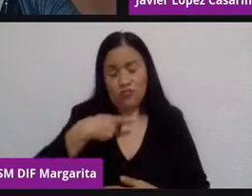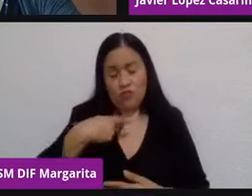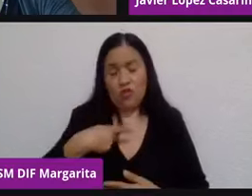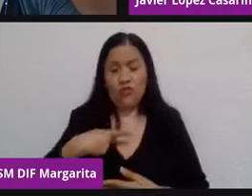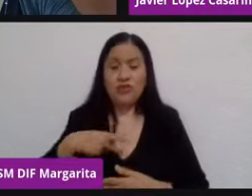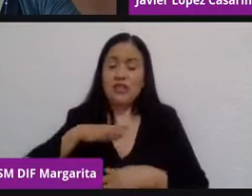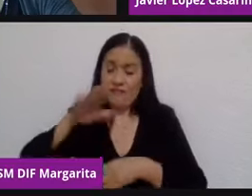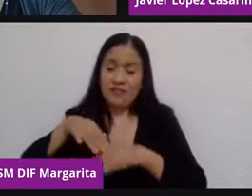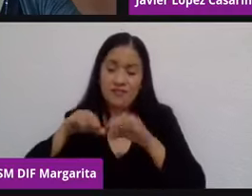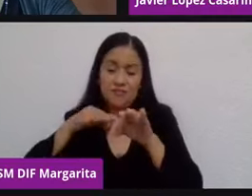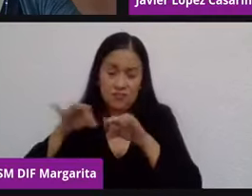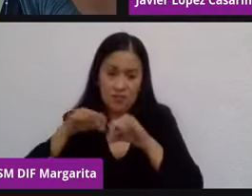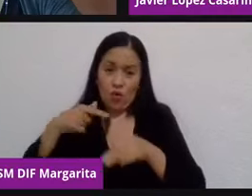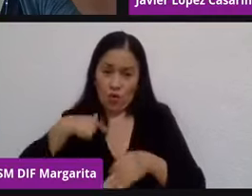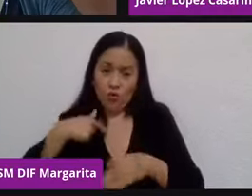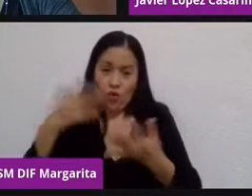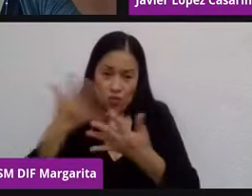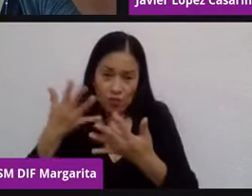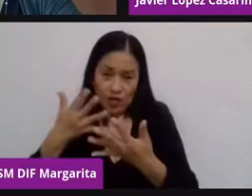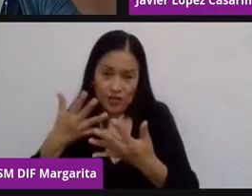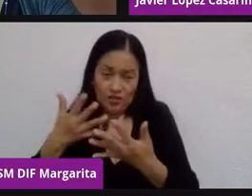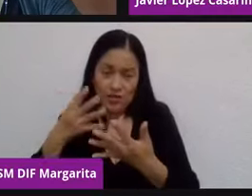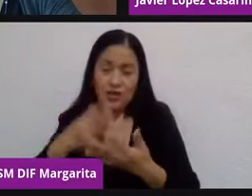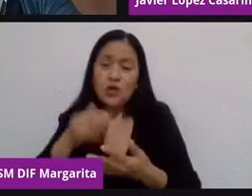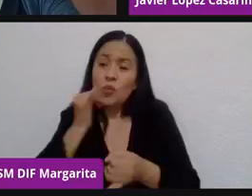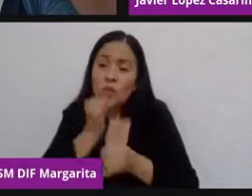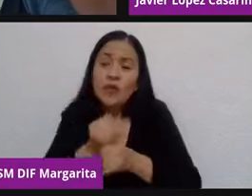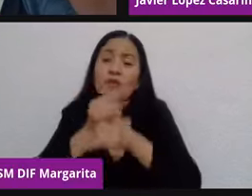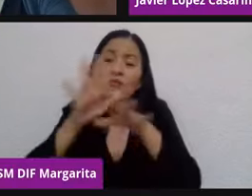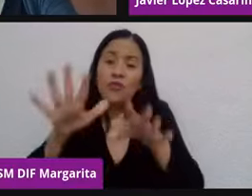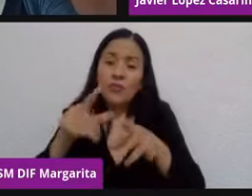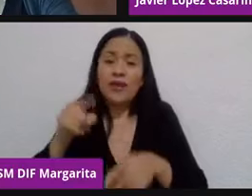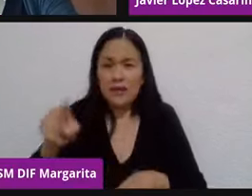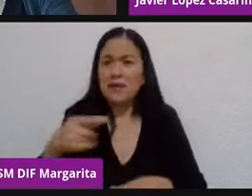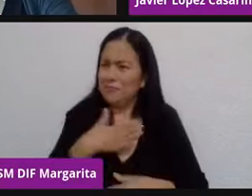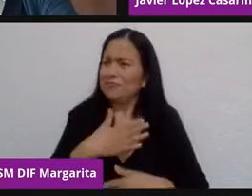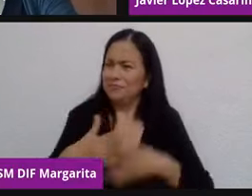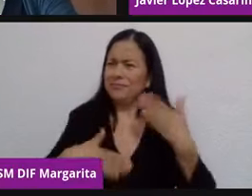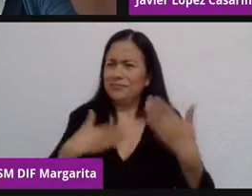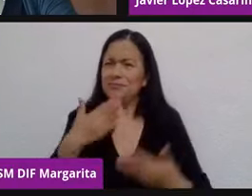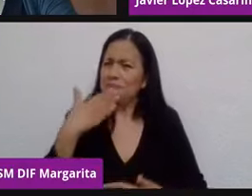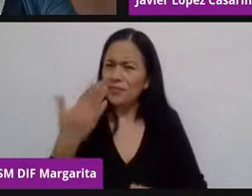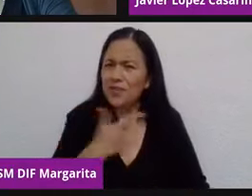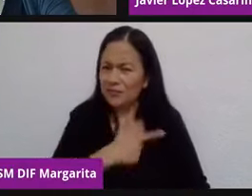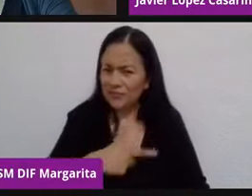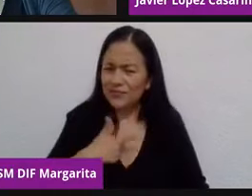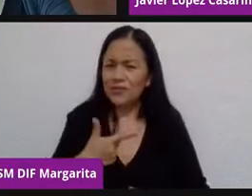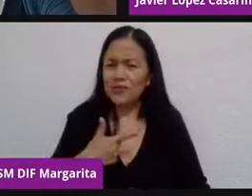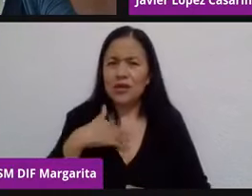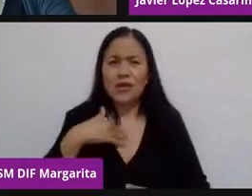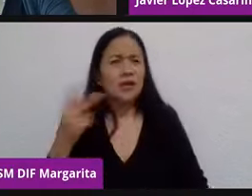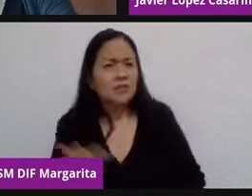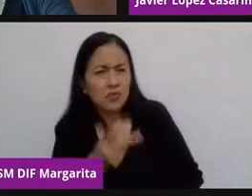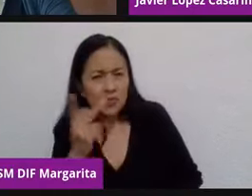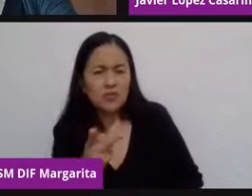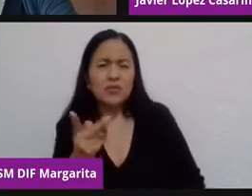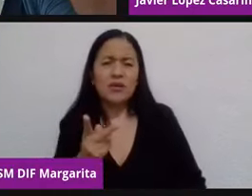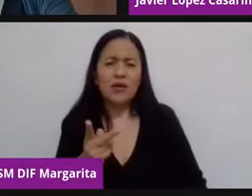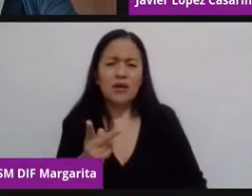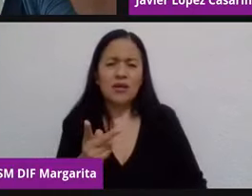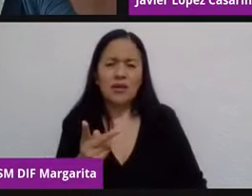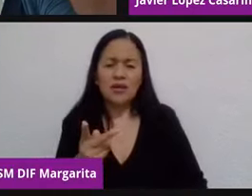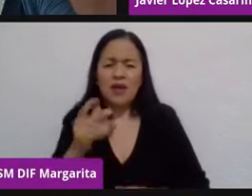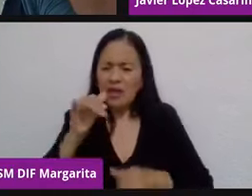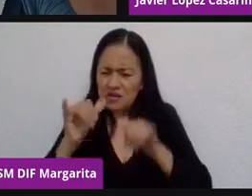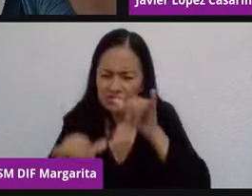y que podamos transmitir y que es divertido y que hay que compartir y que hay que hacernos preguntas y que hay que experimentar y